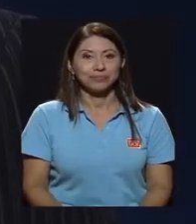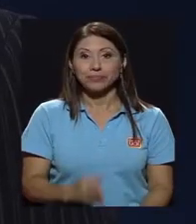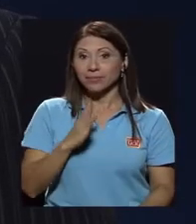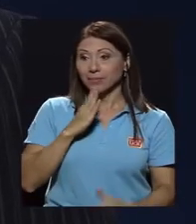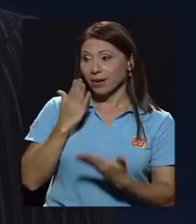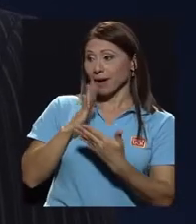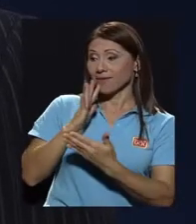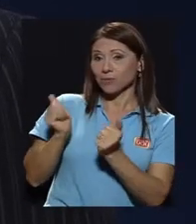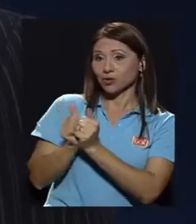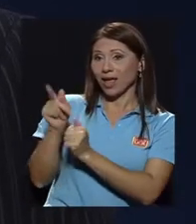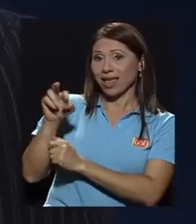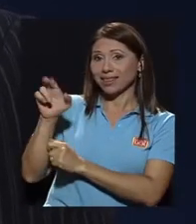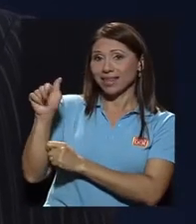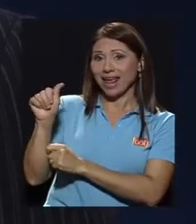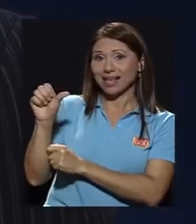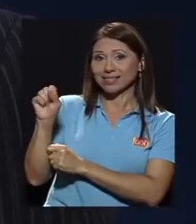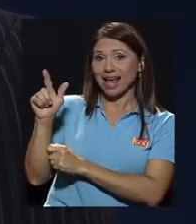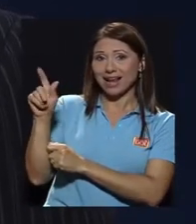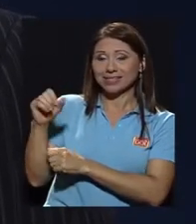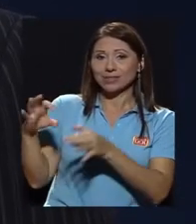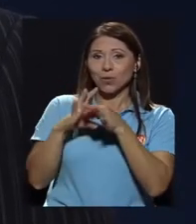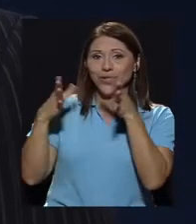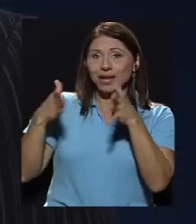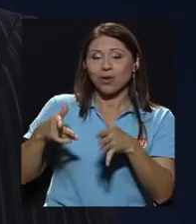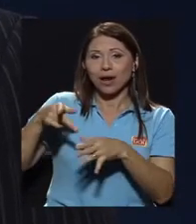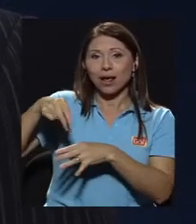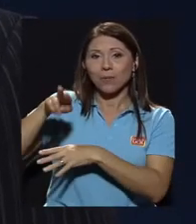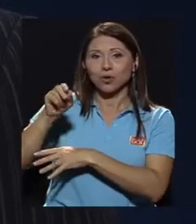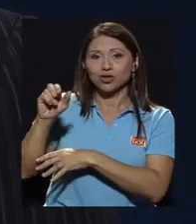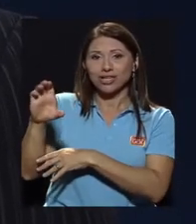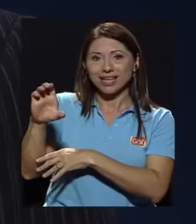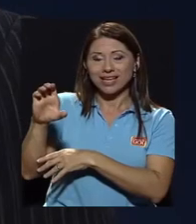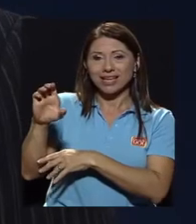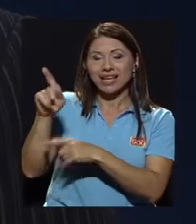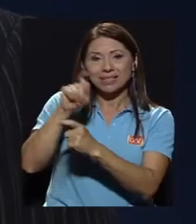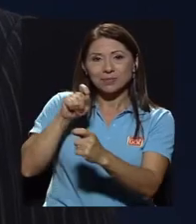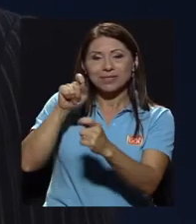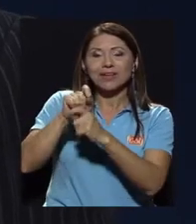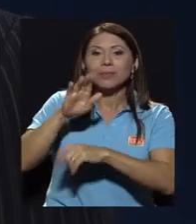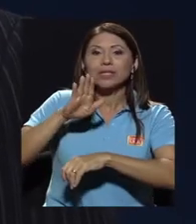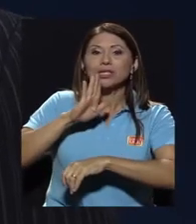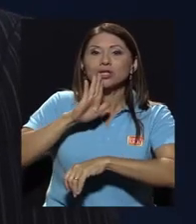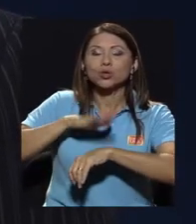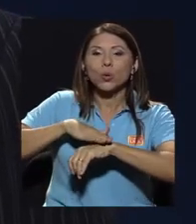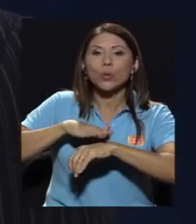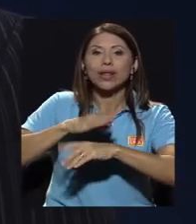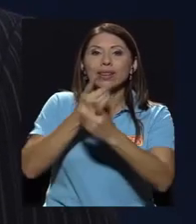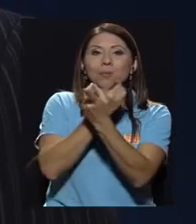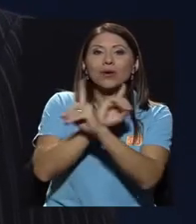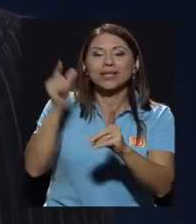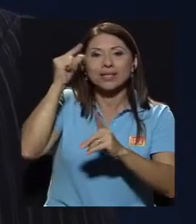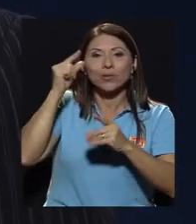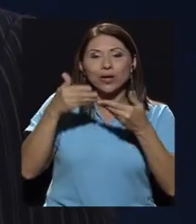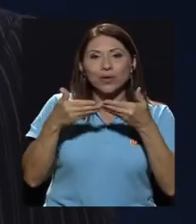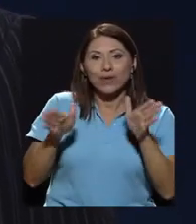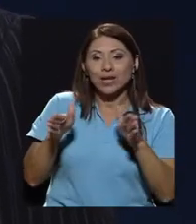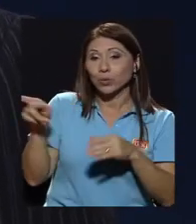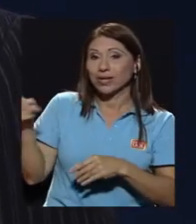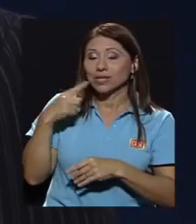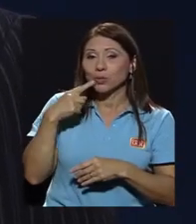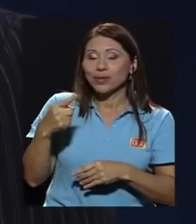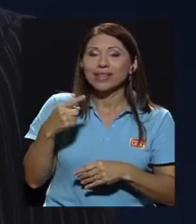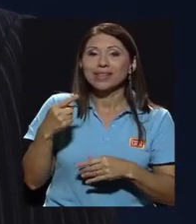Hablamos con Andrés Salas, coordinador del PROCIC, específicamente en este caso sobre la democracia del gobierno abierto, nos comenta que